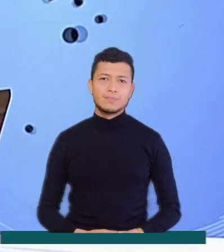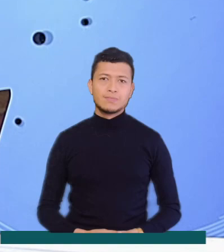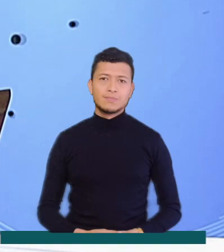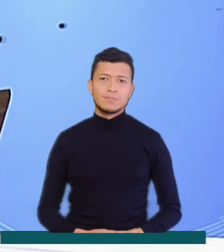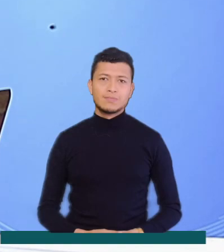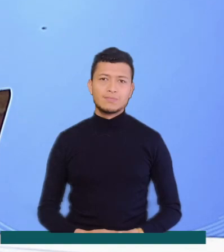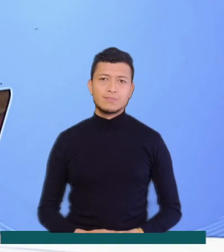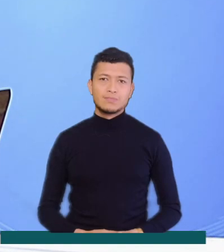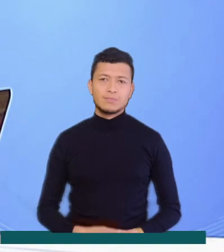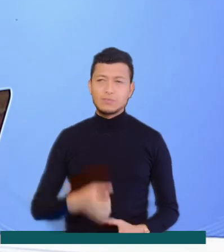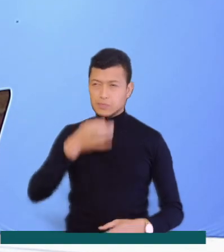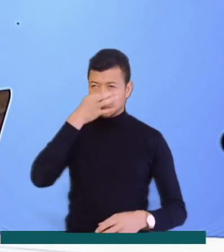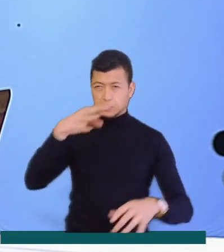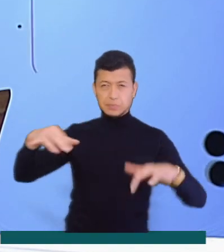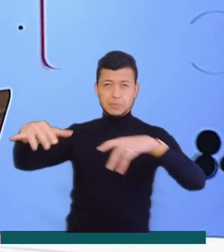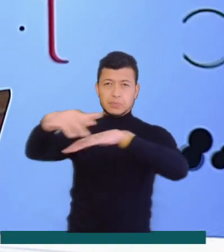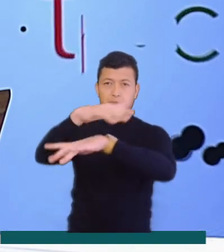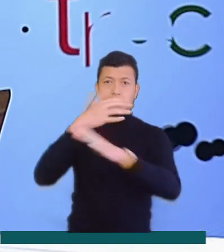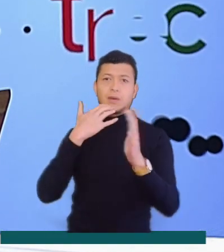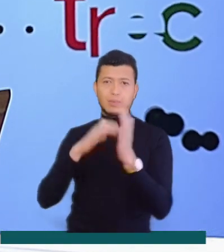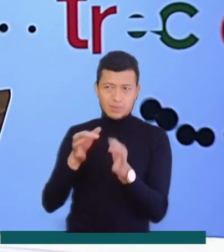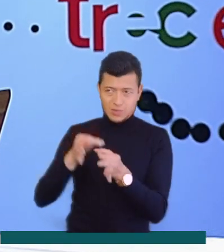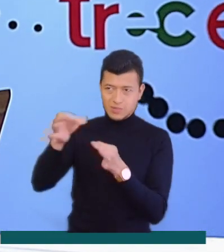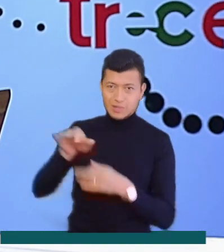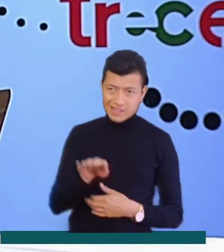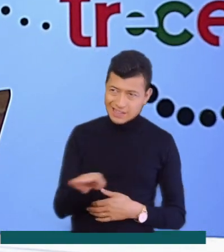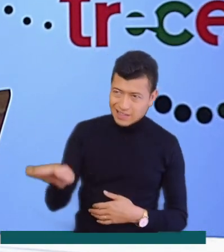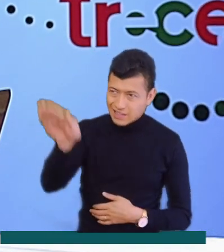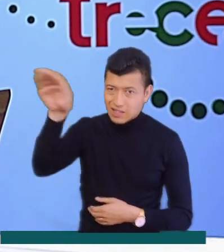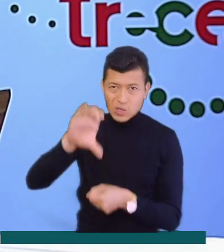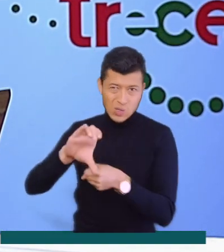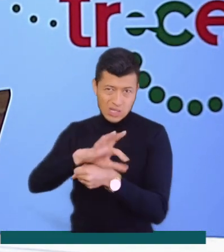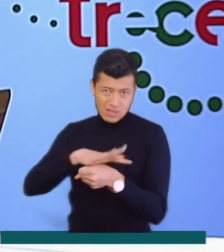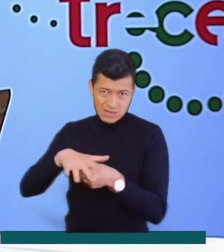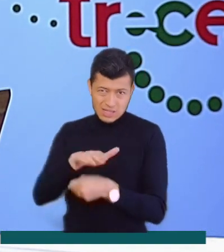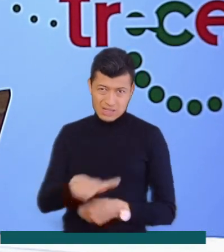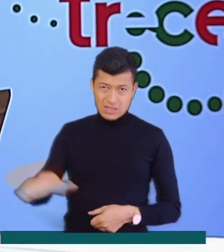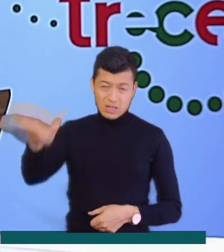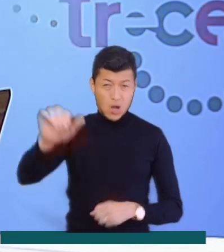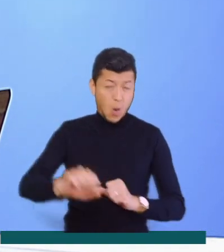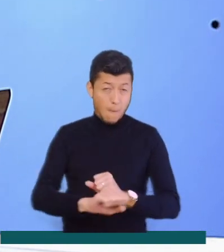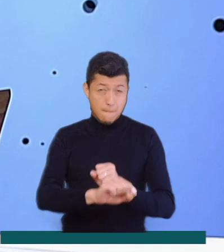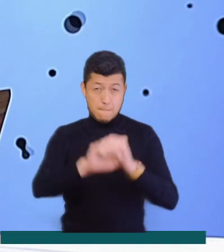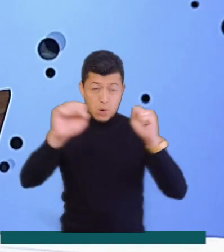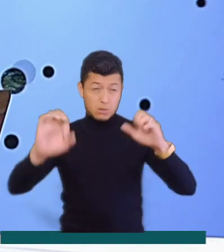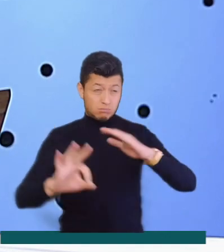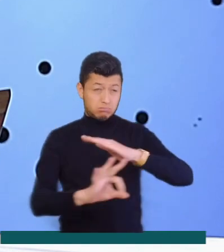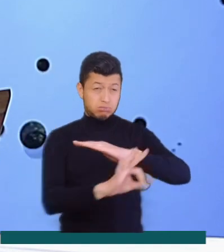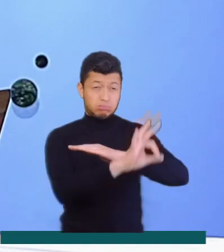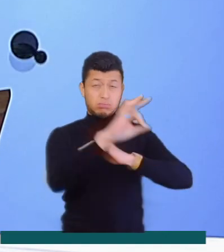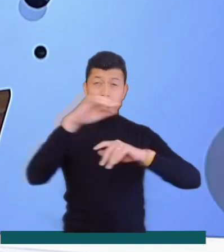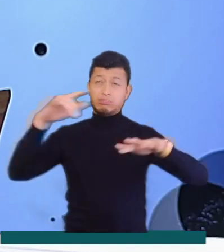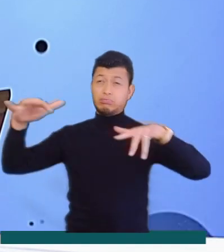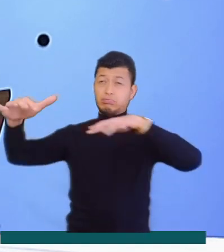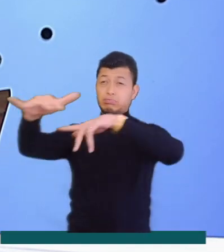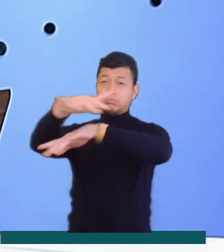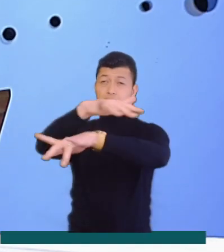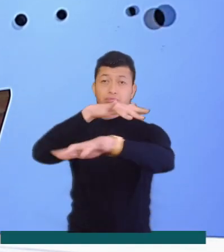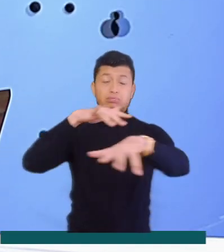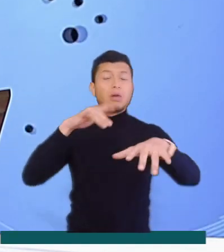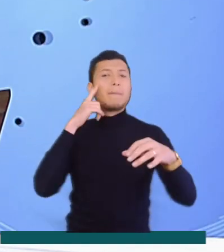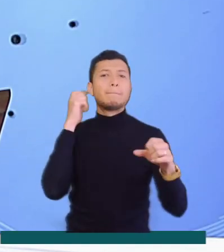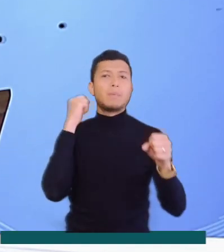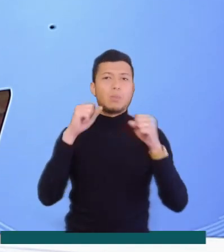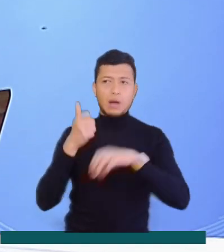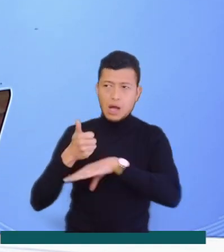La contaminación que puede observarse en municipios como La Calera, en Cundinamarca, especialmente a tempranas horas de la mañana, preocupa a la comunidad